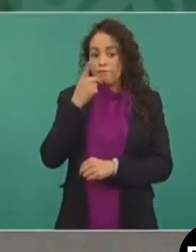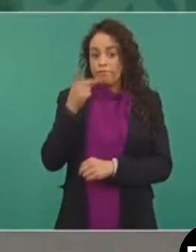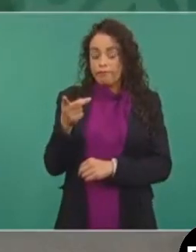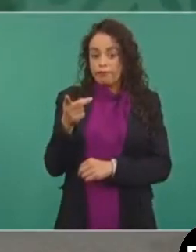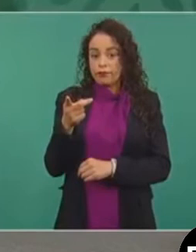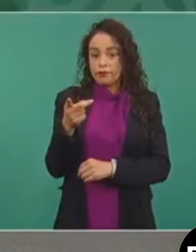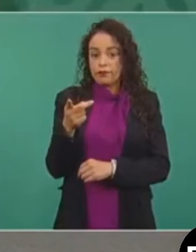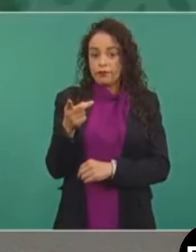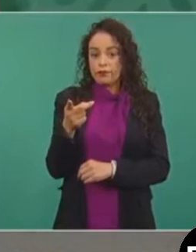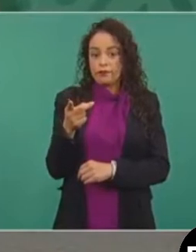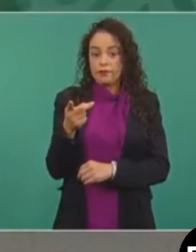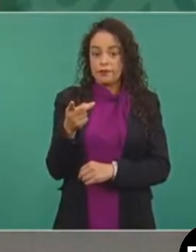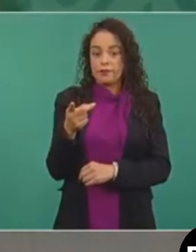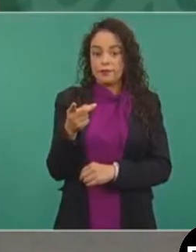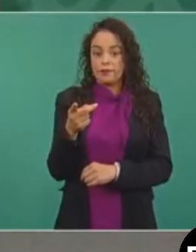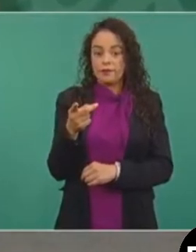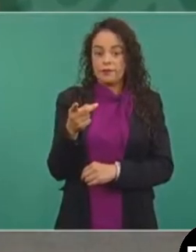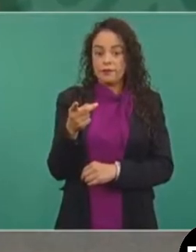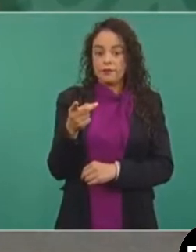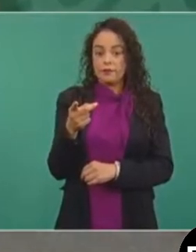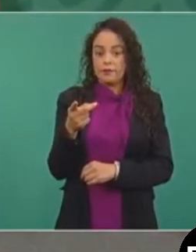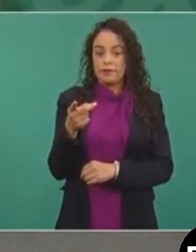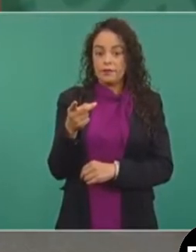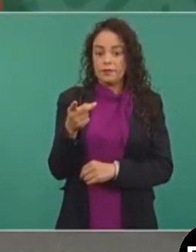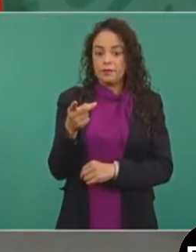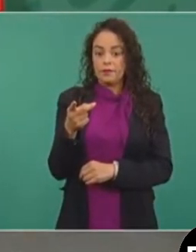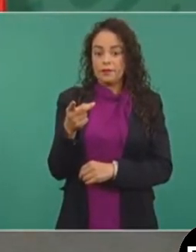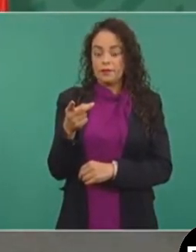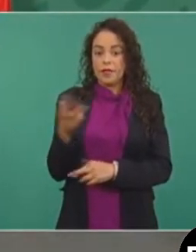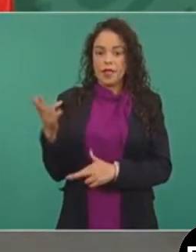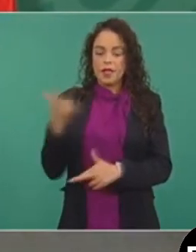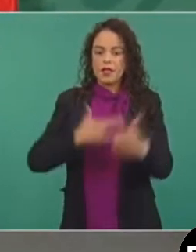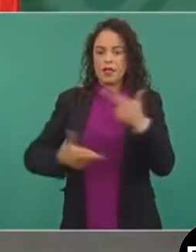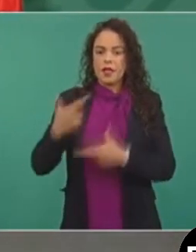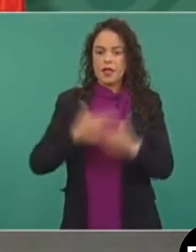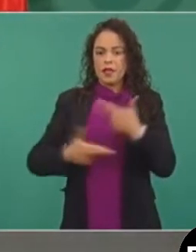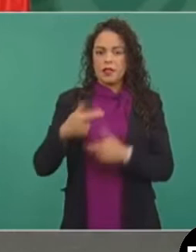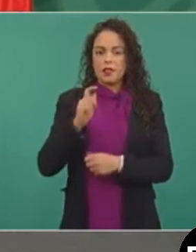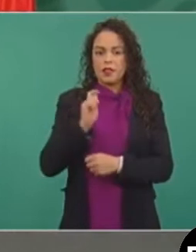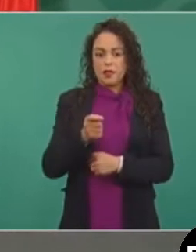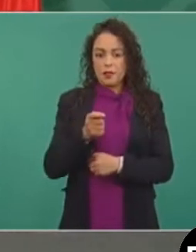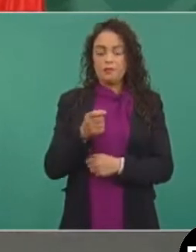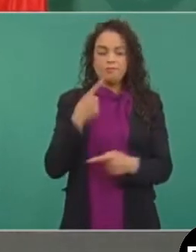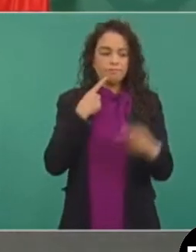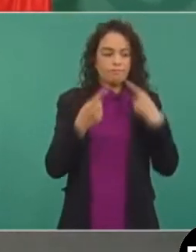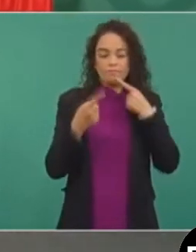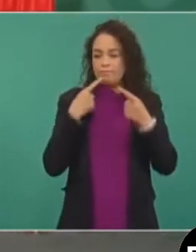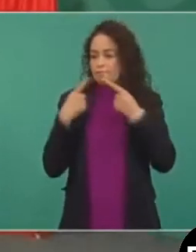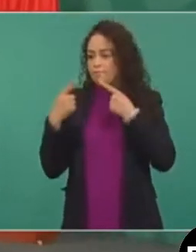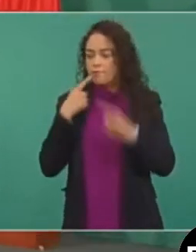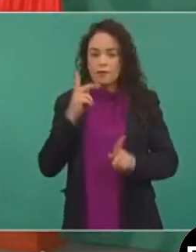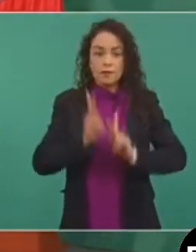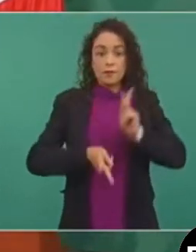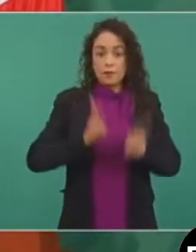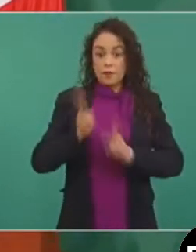se volvió a un consenso, se regresó al acuerdo de